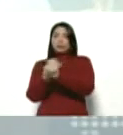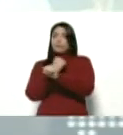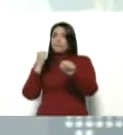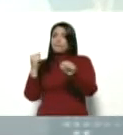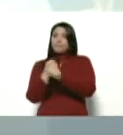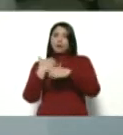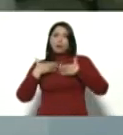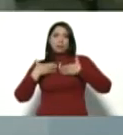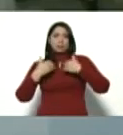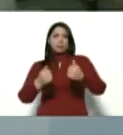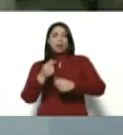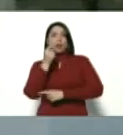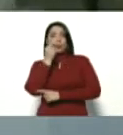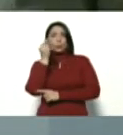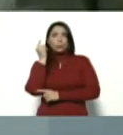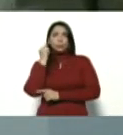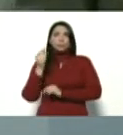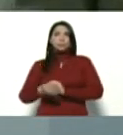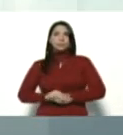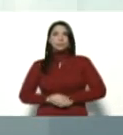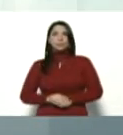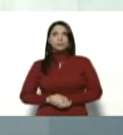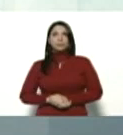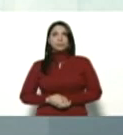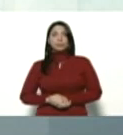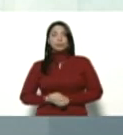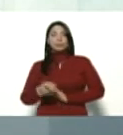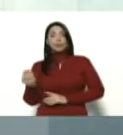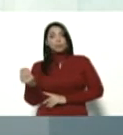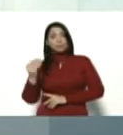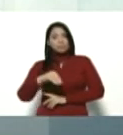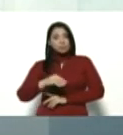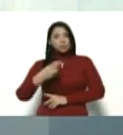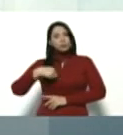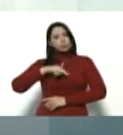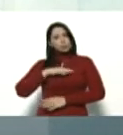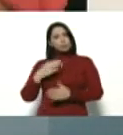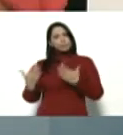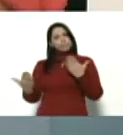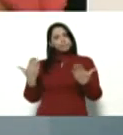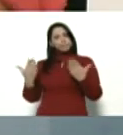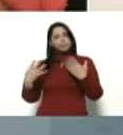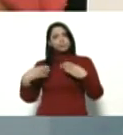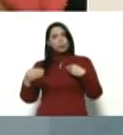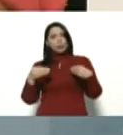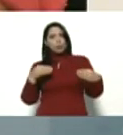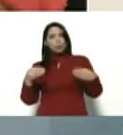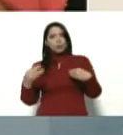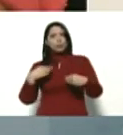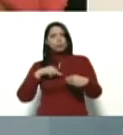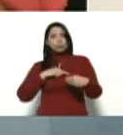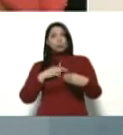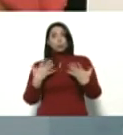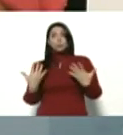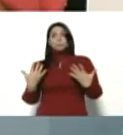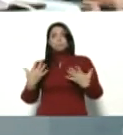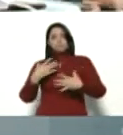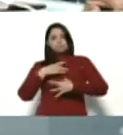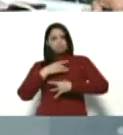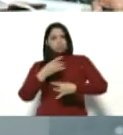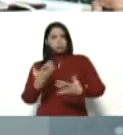de la salud, de las trabajadoras de la salud. Y además, estamos comparando los modelos. Nosotros estamos muy interesados